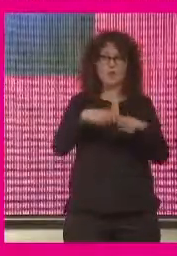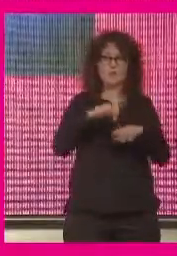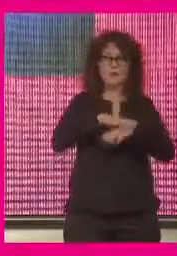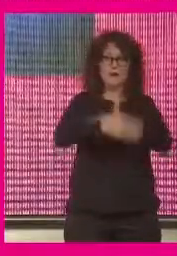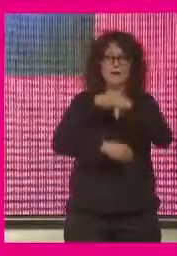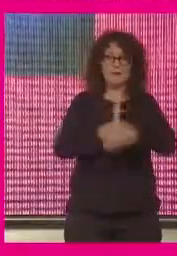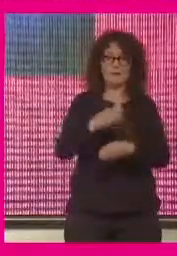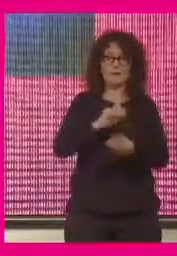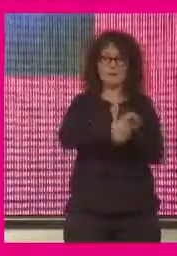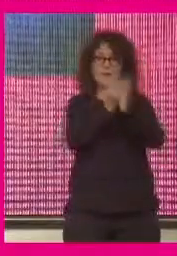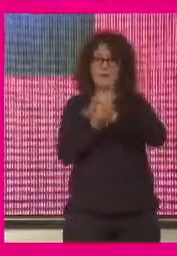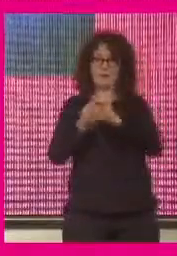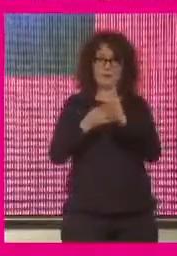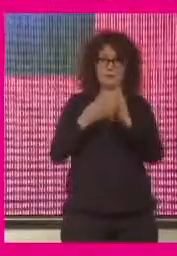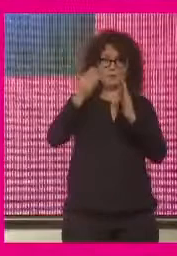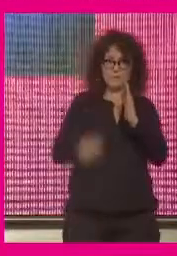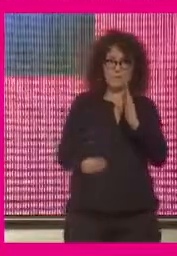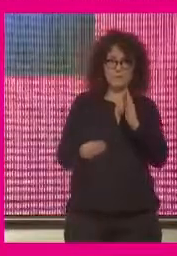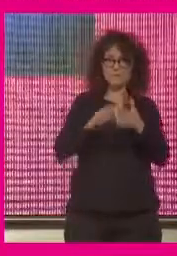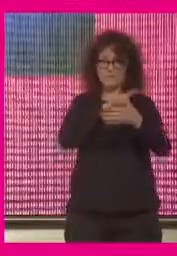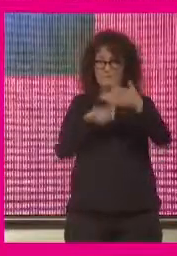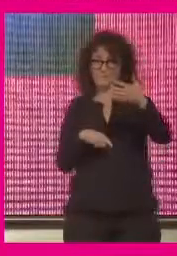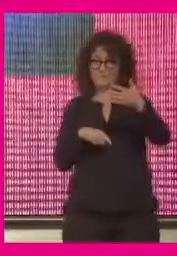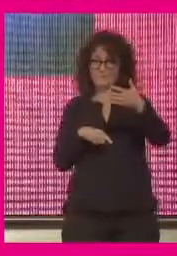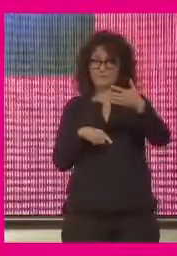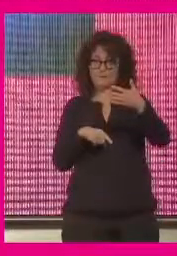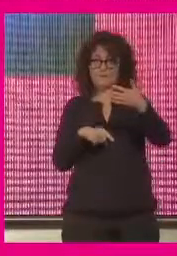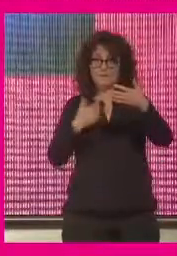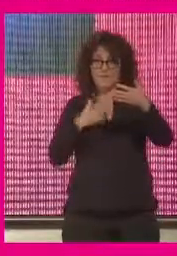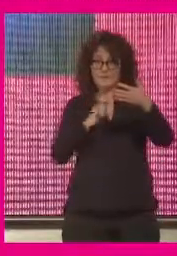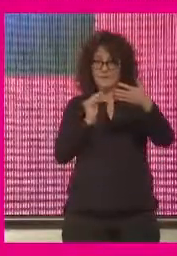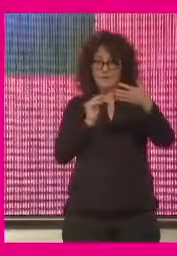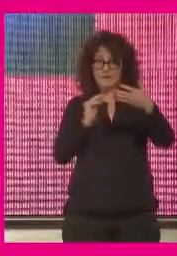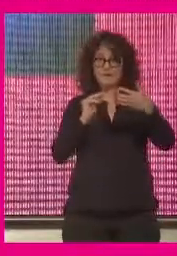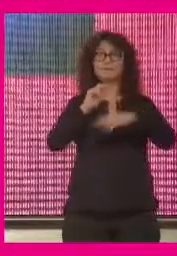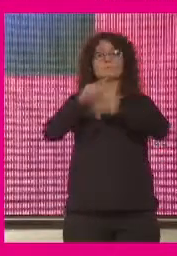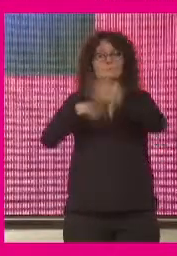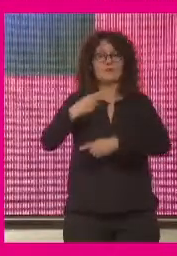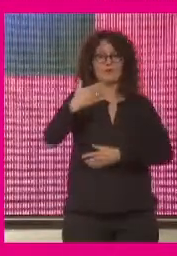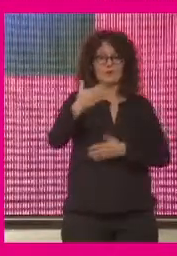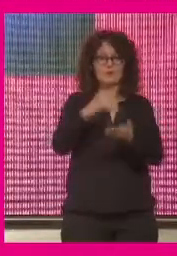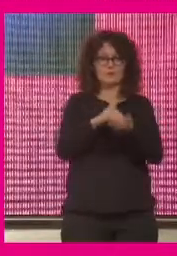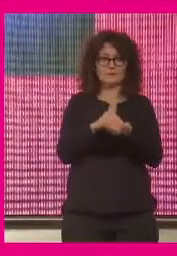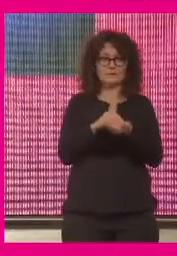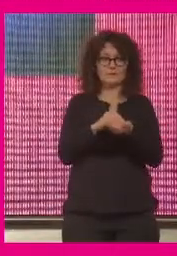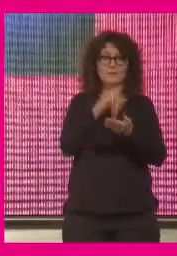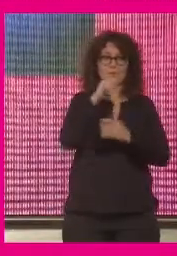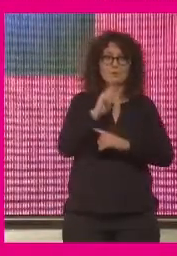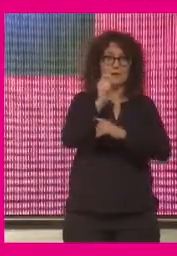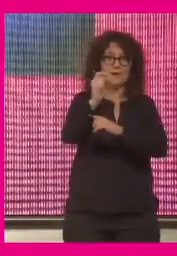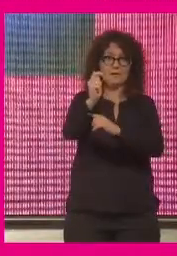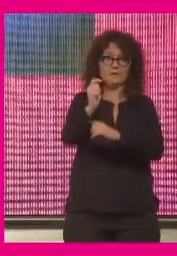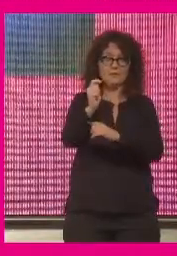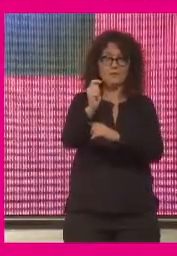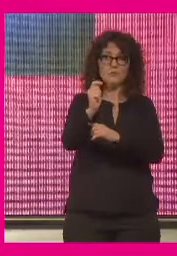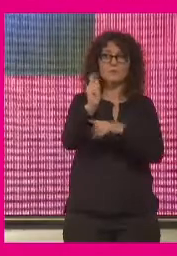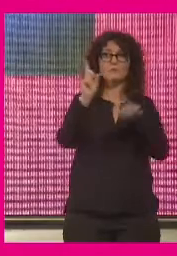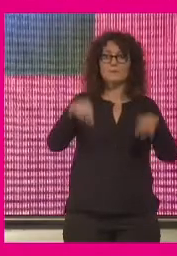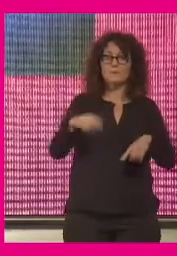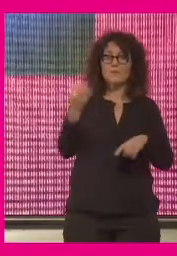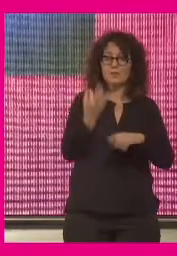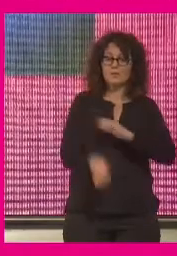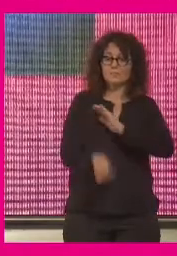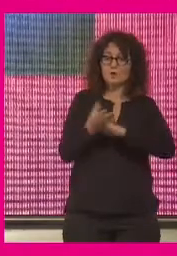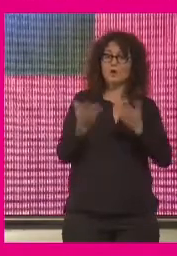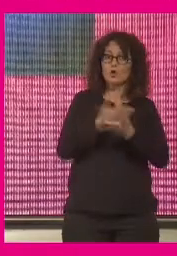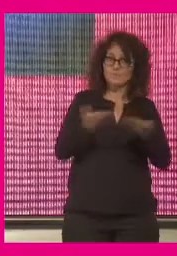cambio cuantitativo y cuando termine con estas cinco voy a hacer otras cinco porque he demostrado el éxito creo que tenemos también de generar